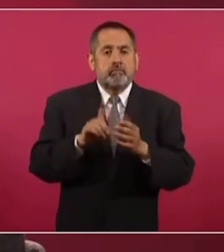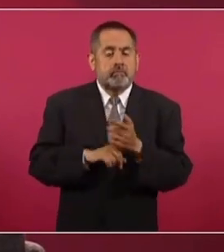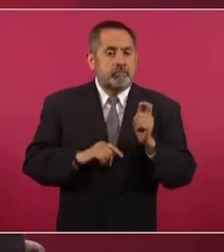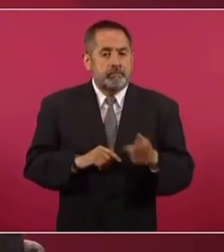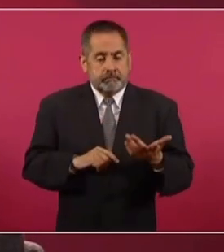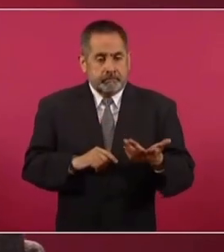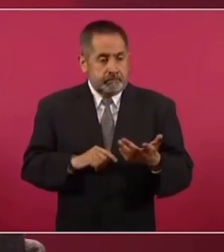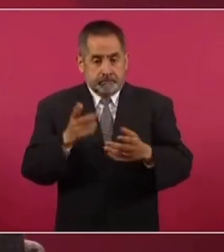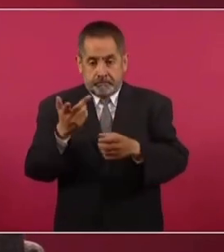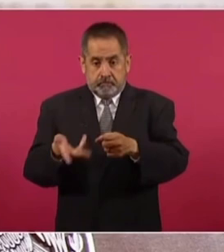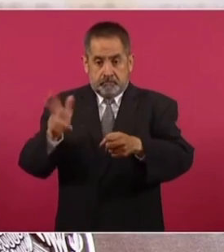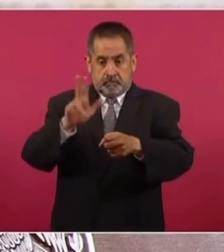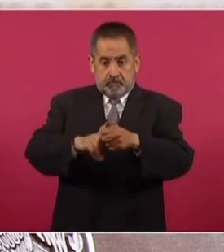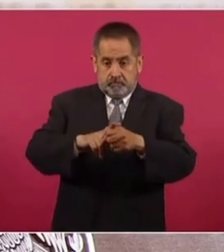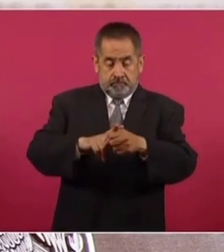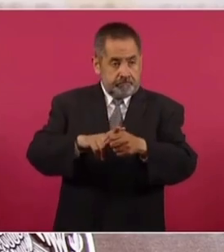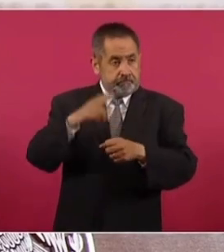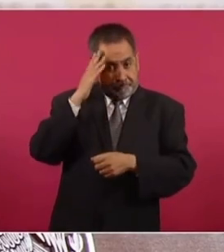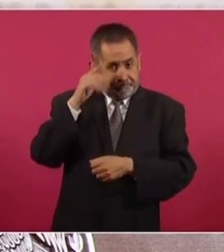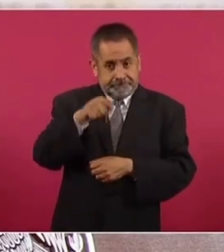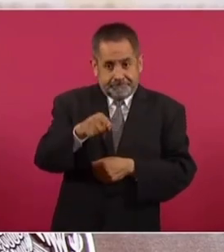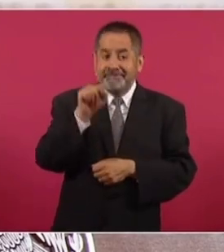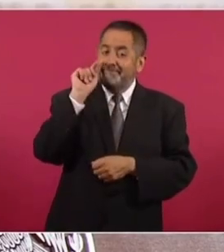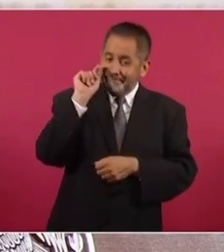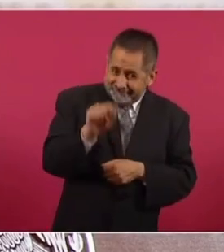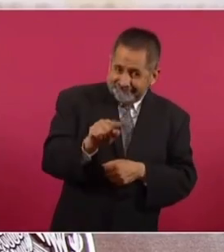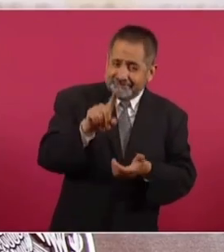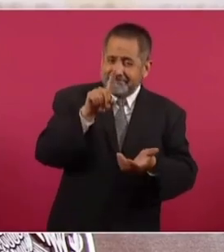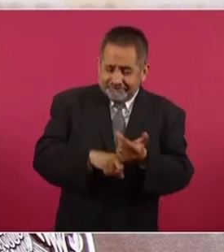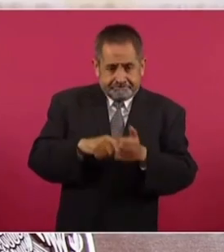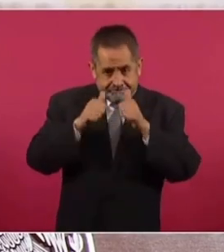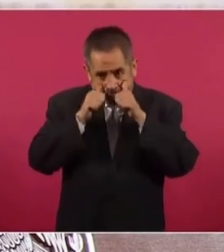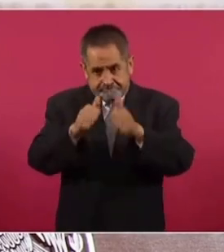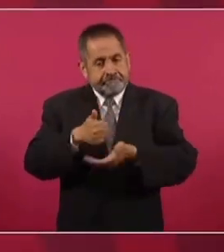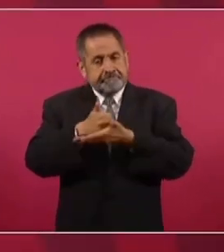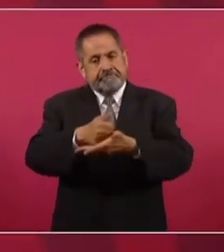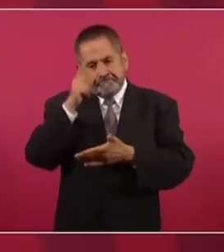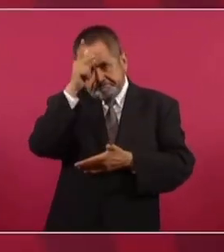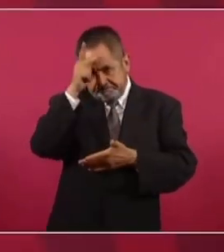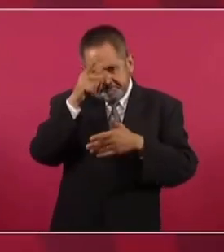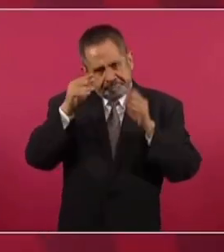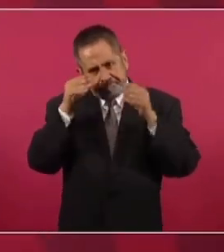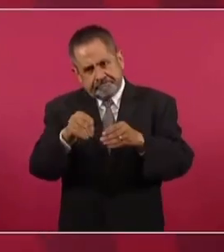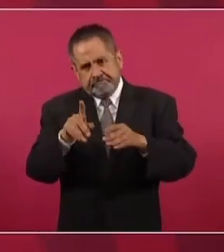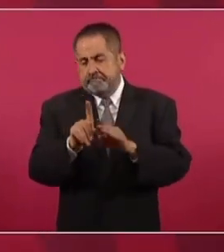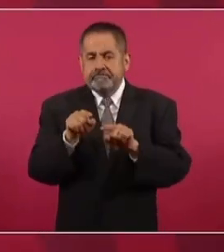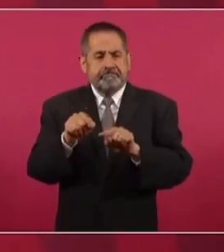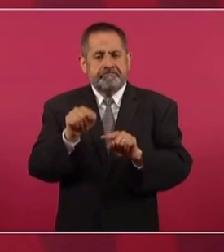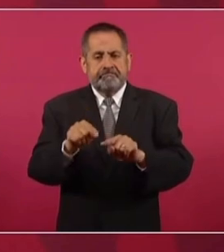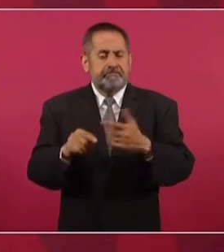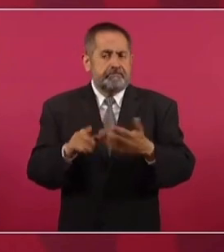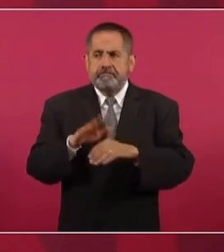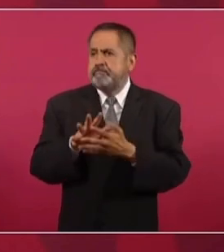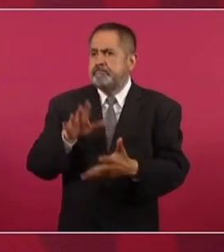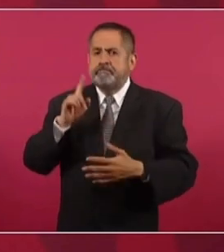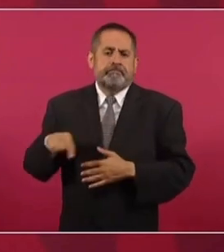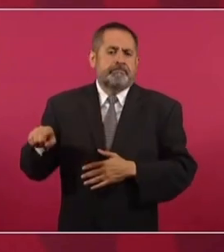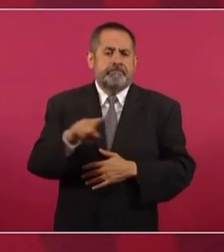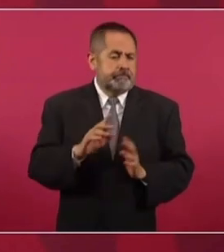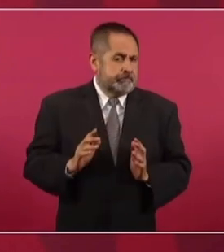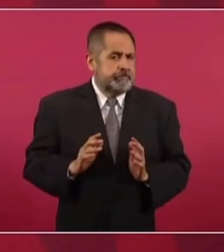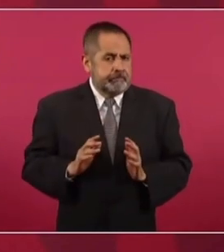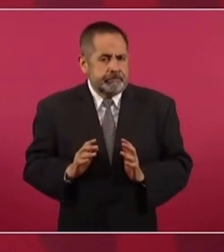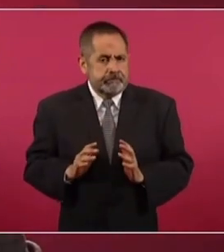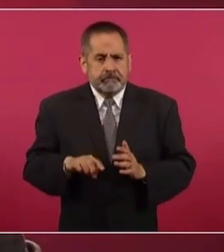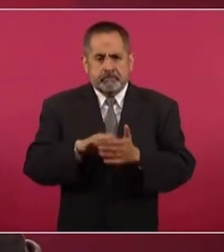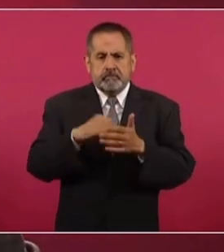en hospitales generales se tenga un espacio y que se está considerando en esto que se pregunta sobre la presencia y la solicitud